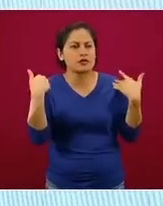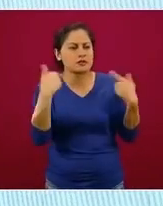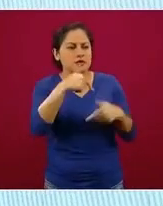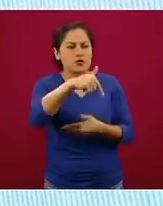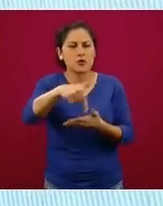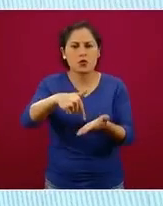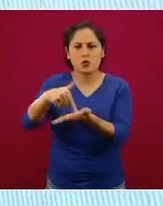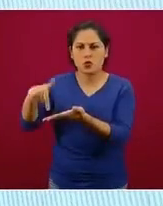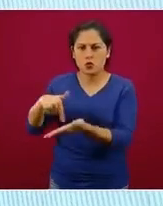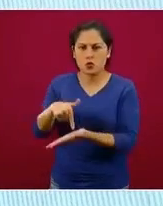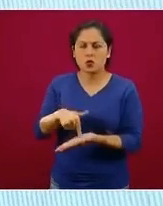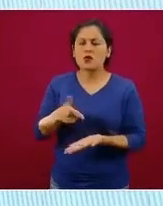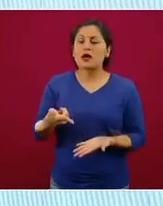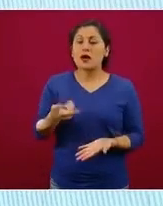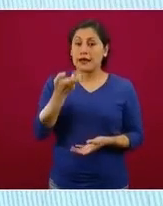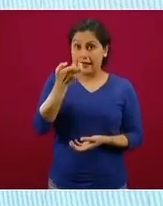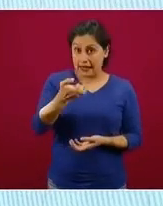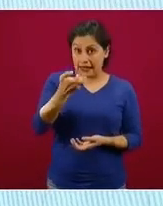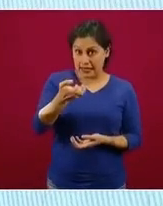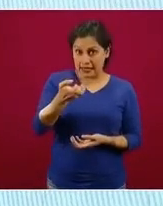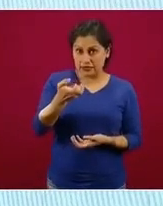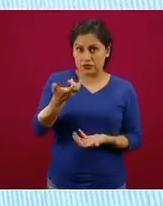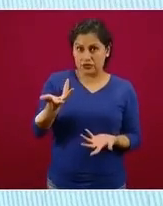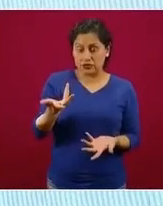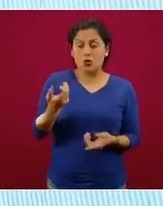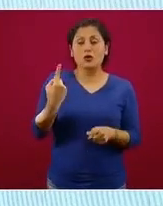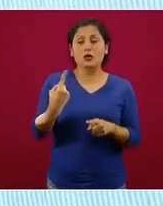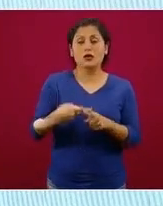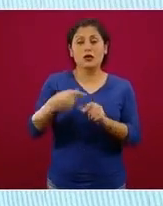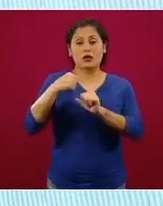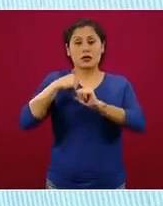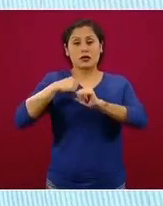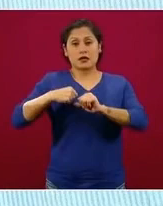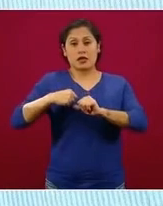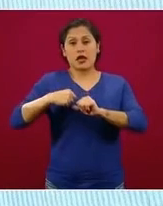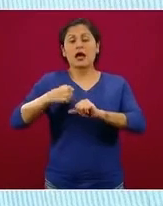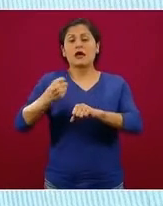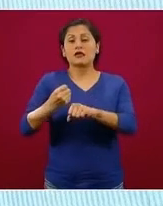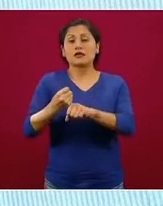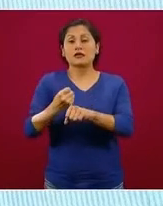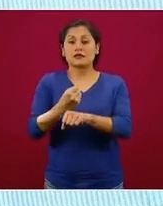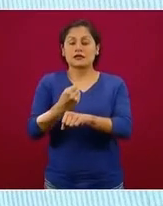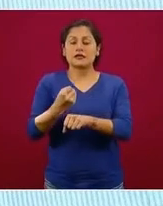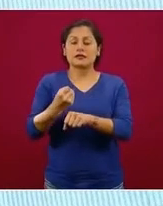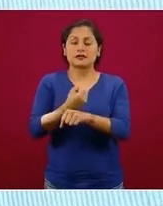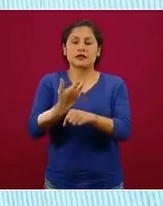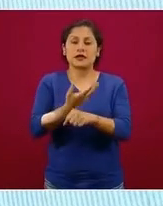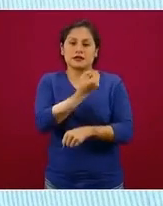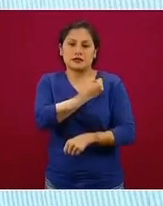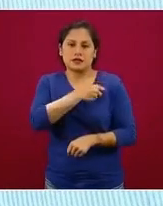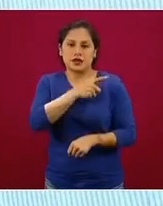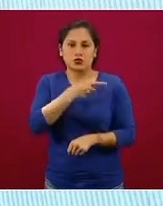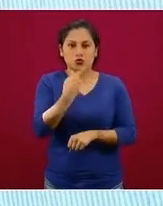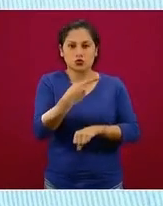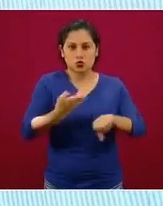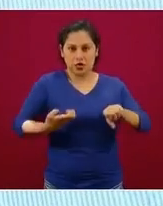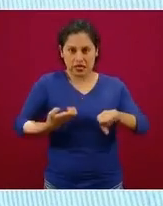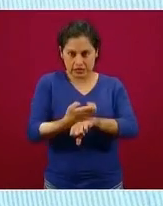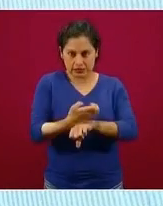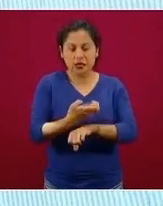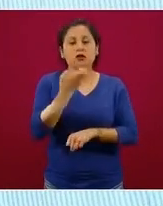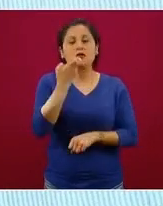y estos son conocidos por la autoridad sanitaria estatal y serán implantados o han